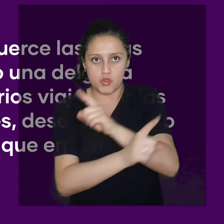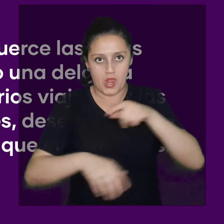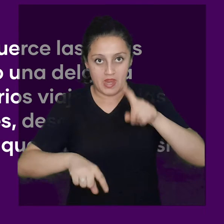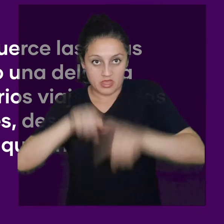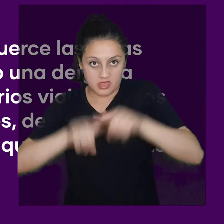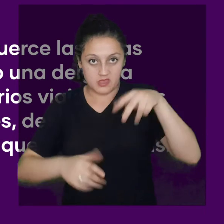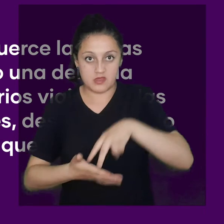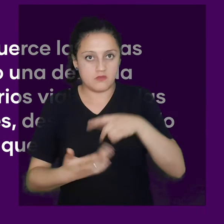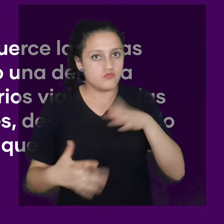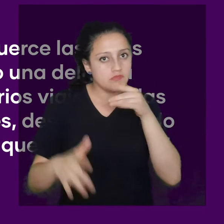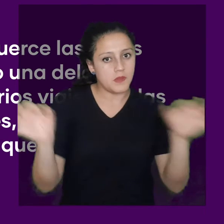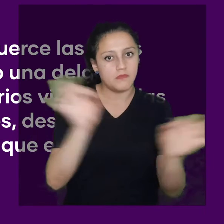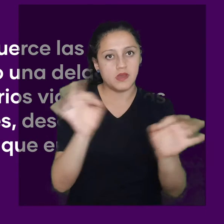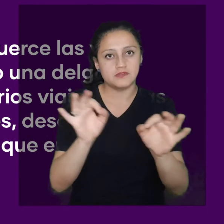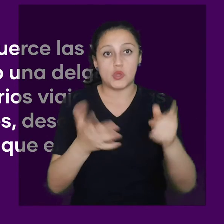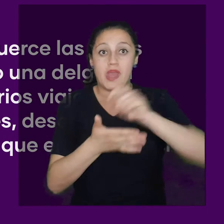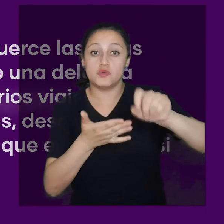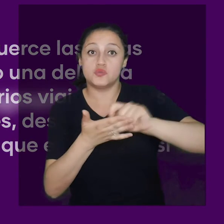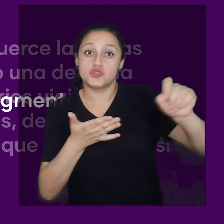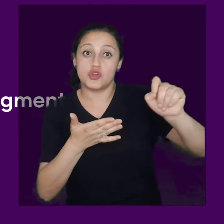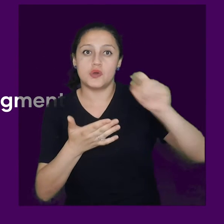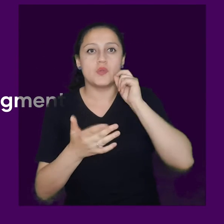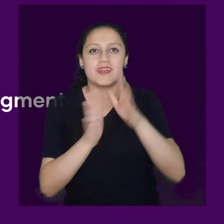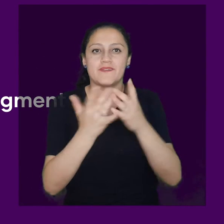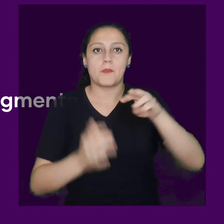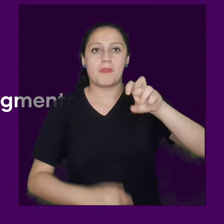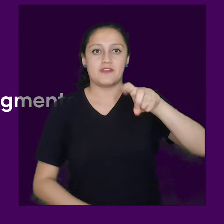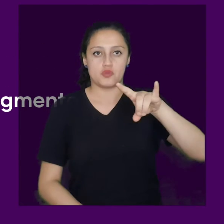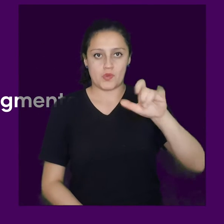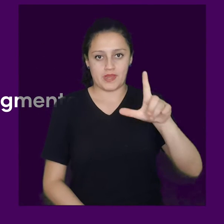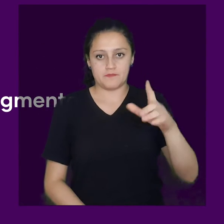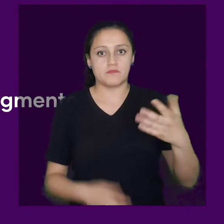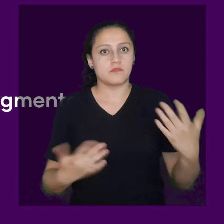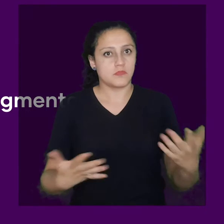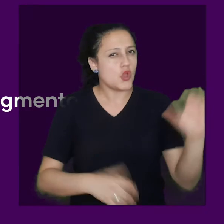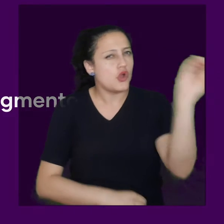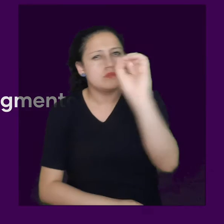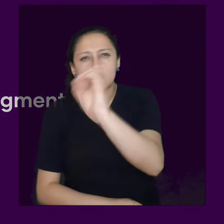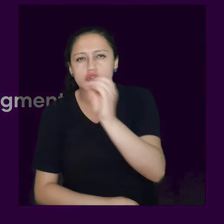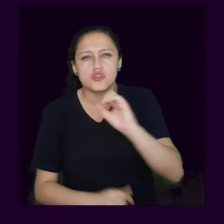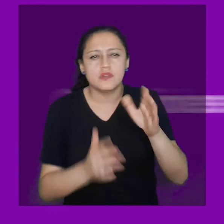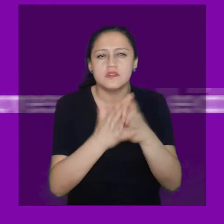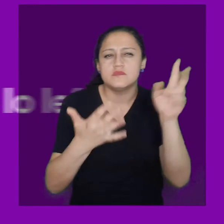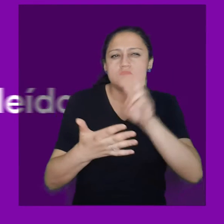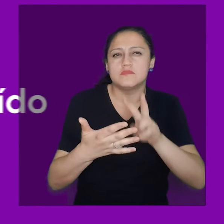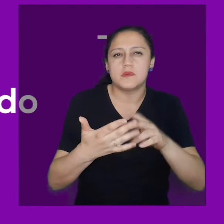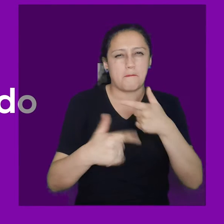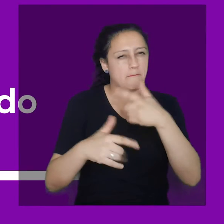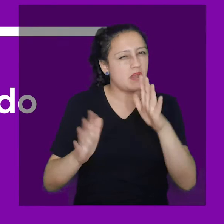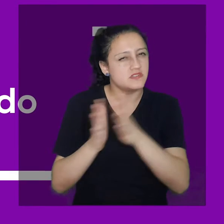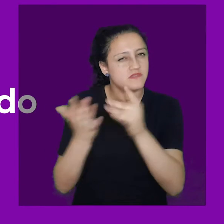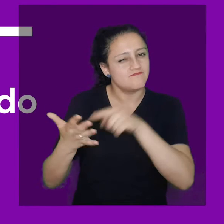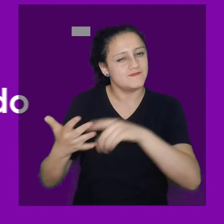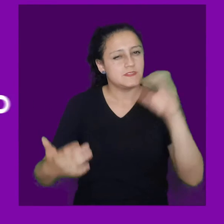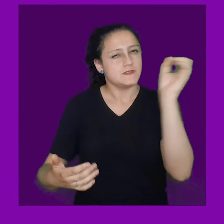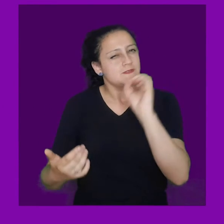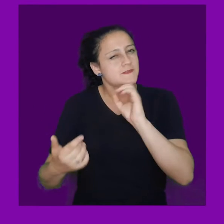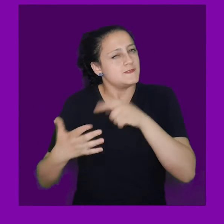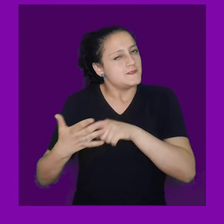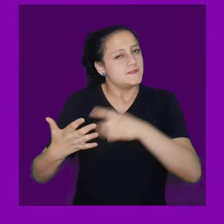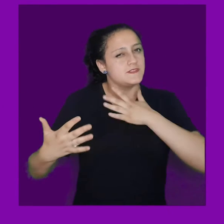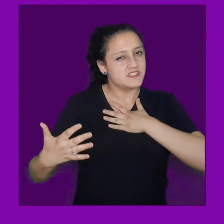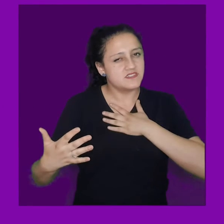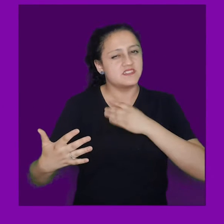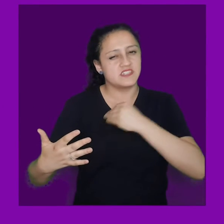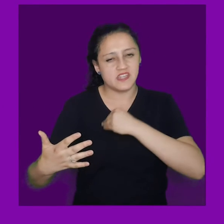casi no tenían explicación. Manuel Rojas, El vaso de leche, fragmento. Opiniones de lo leído. Puede